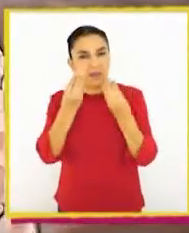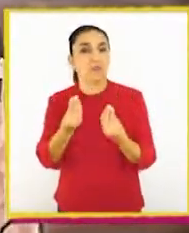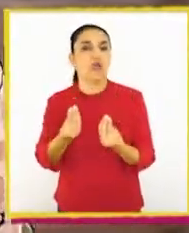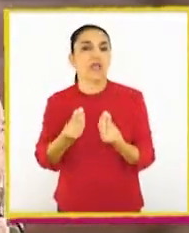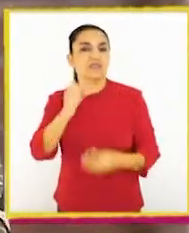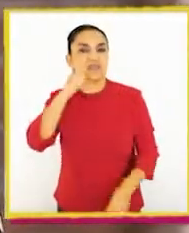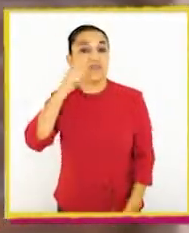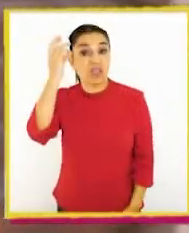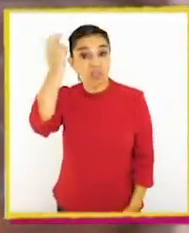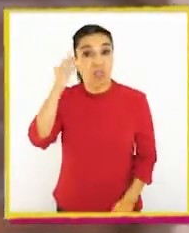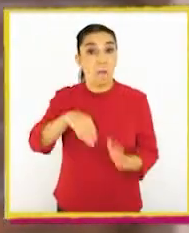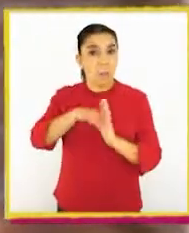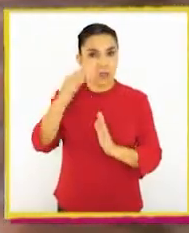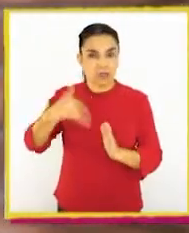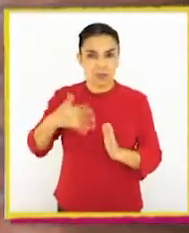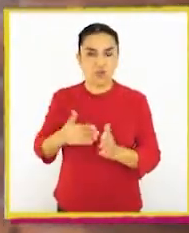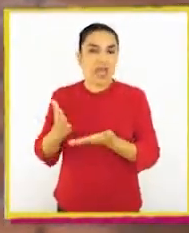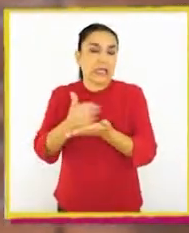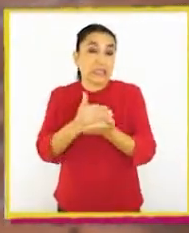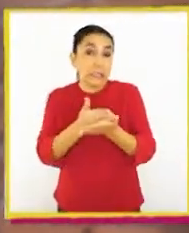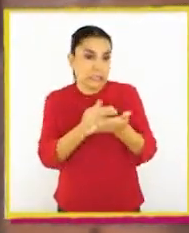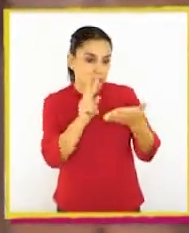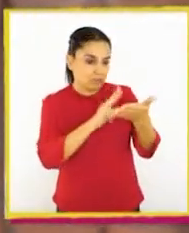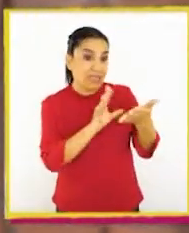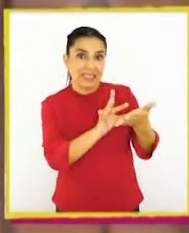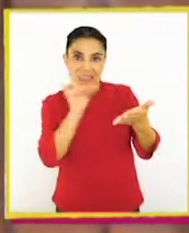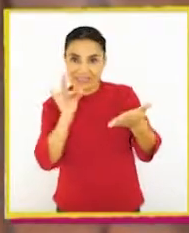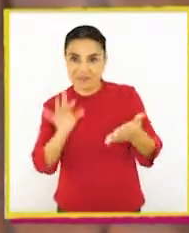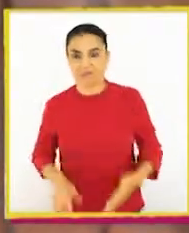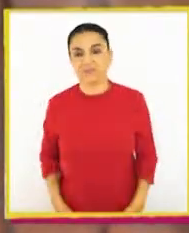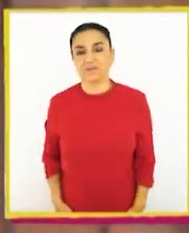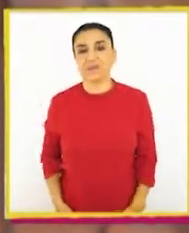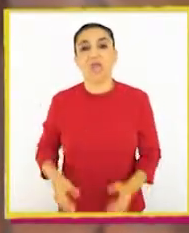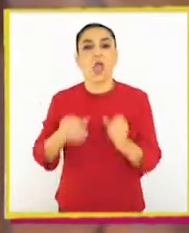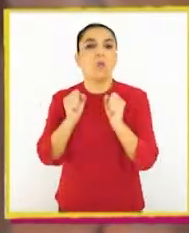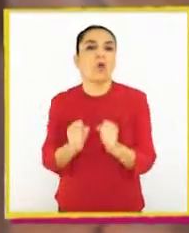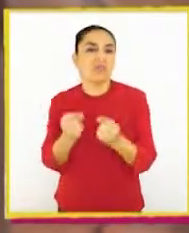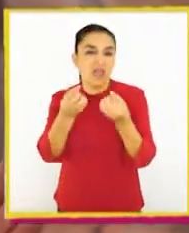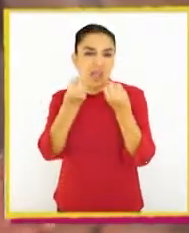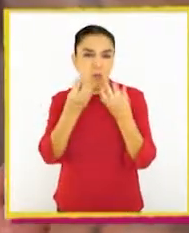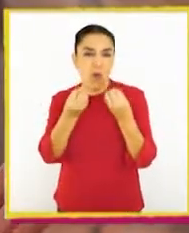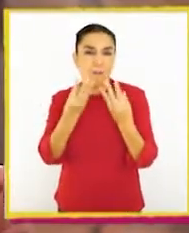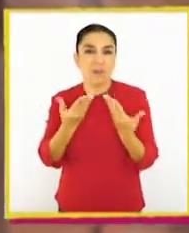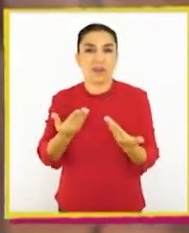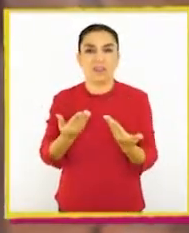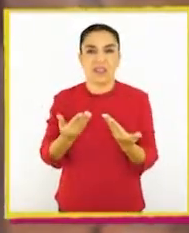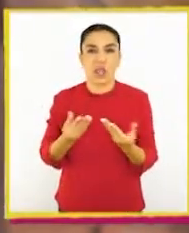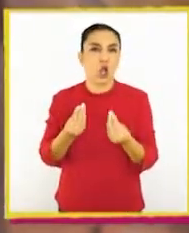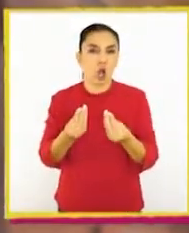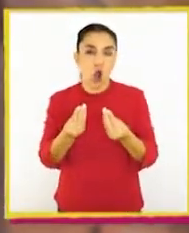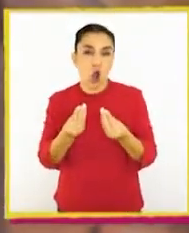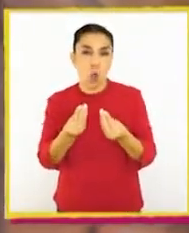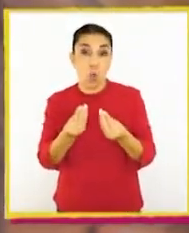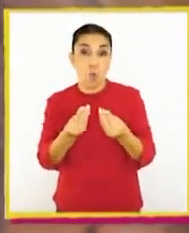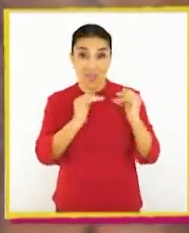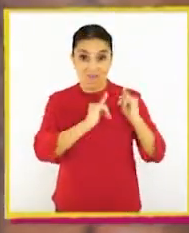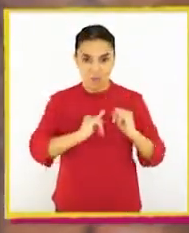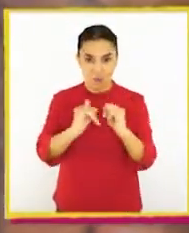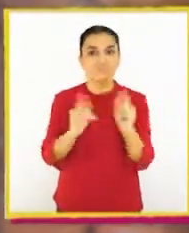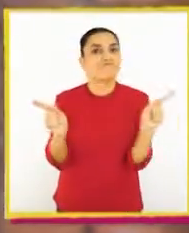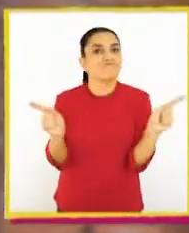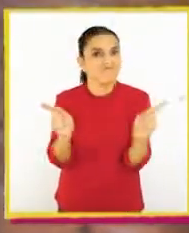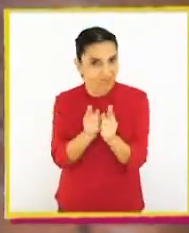qué es una idea central y las estrategias para reconocerla, podemos aprender a sintetizar información.